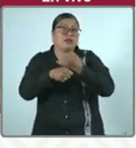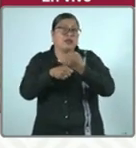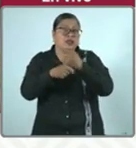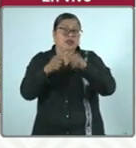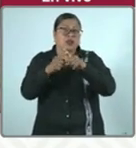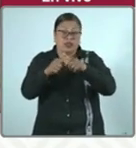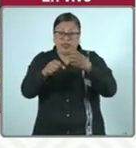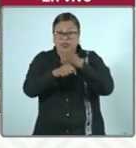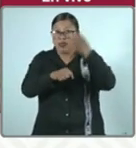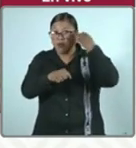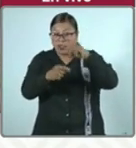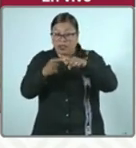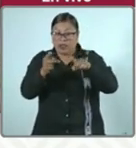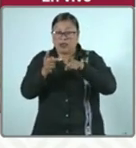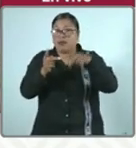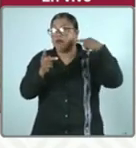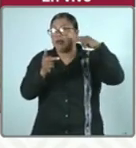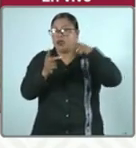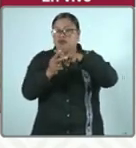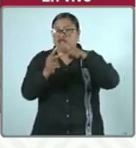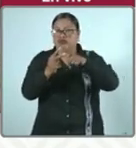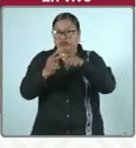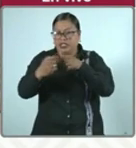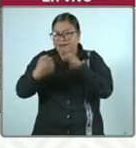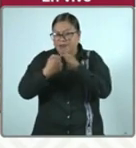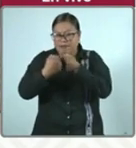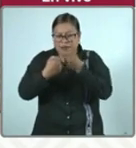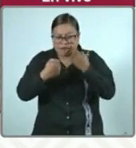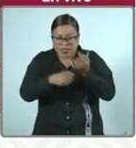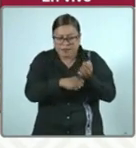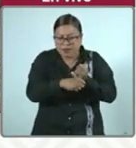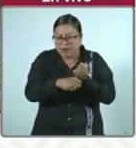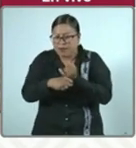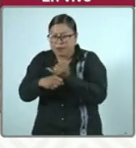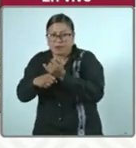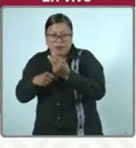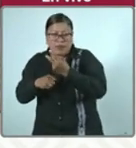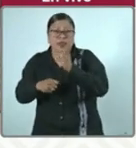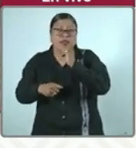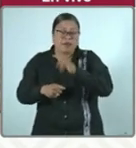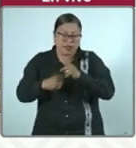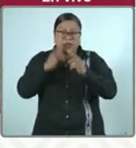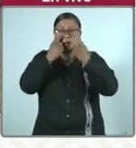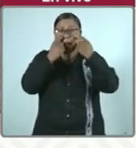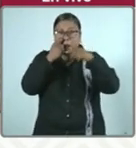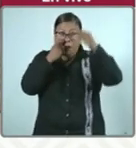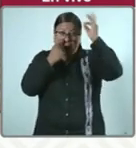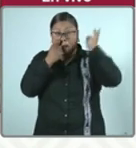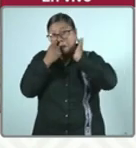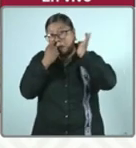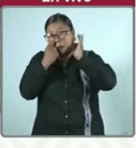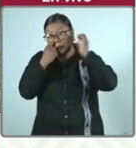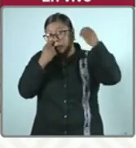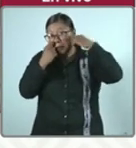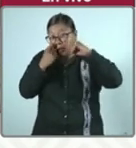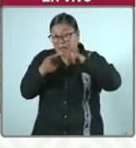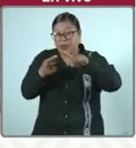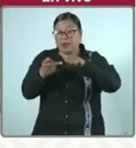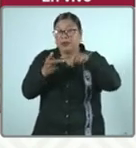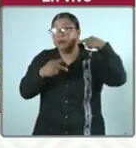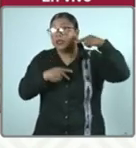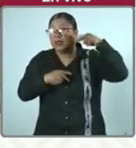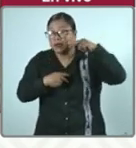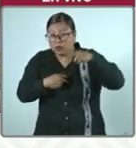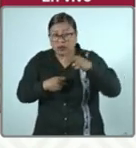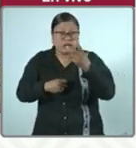en el Estado de Oaxaca como en el Estado de Veracruz. Y también sugerimos actos de investigación a las fiscalías de Oaxaca y Veracruz. Queremos